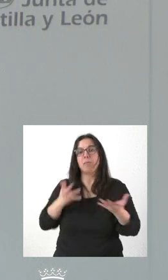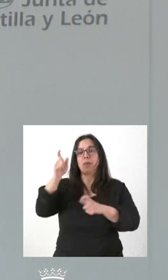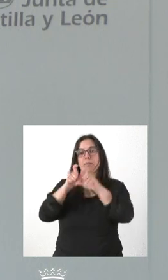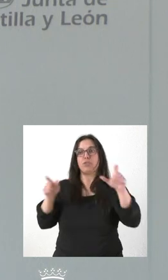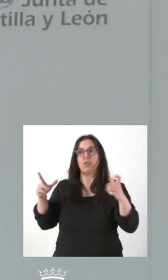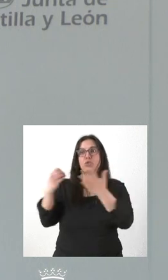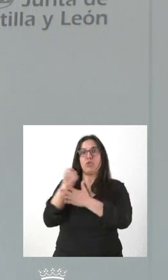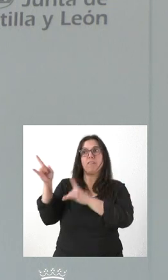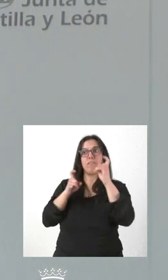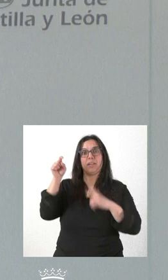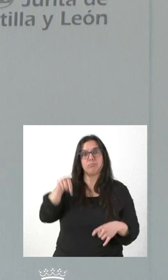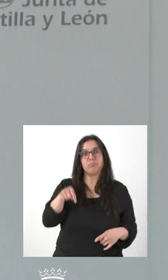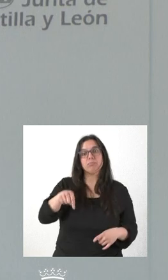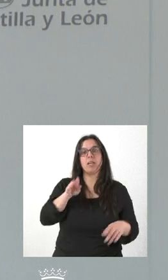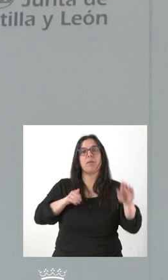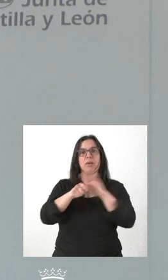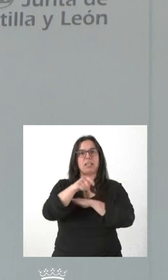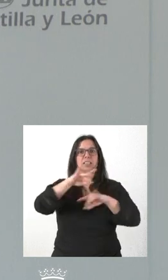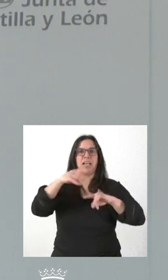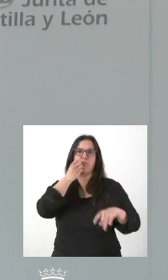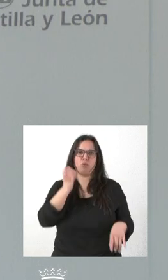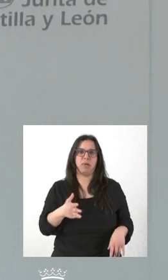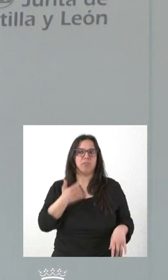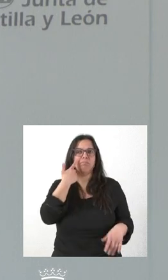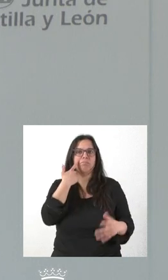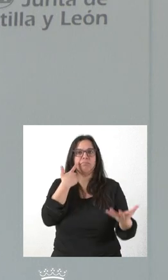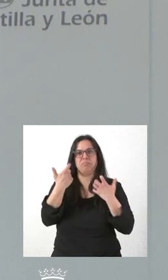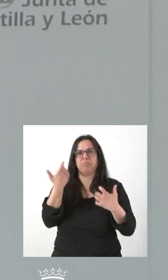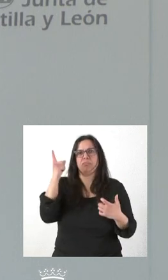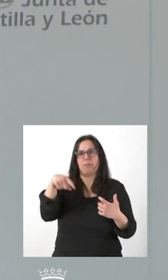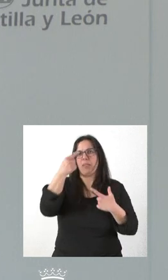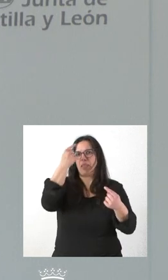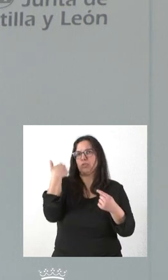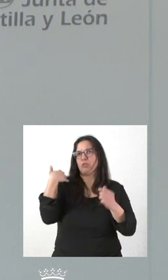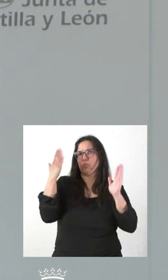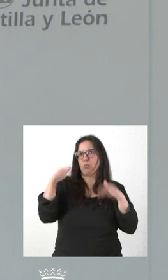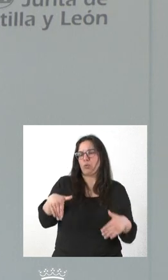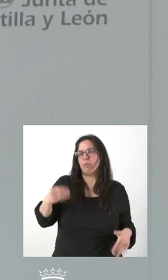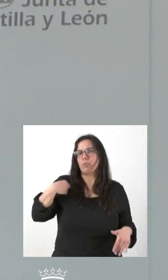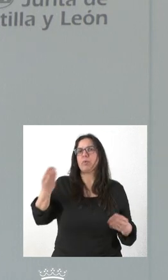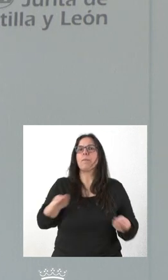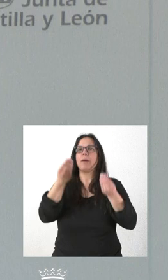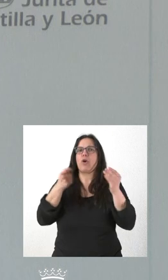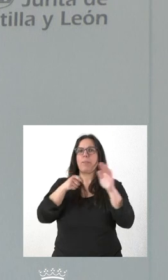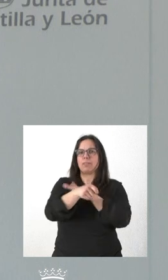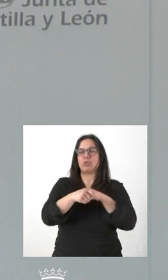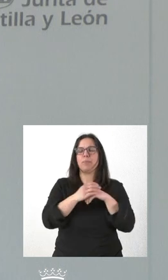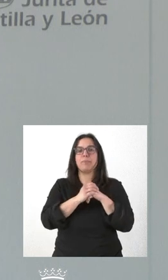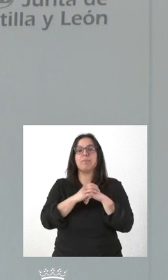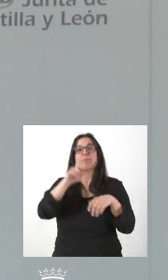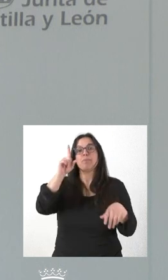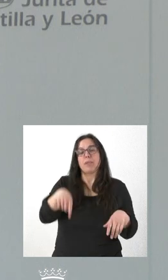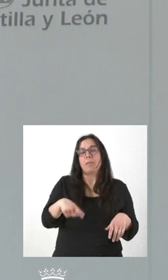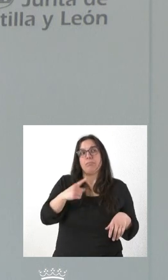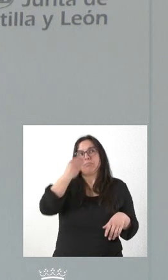a que inviertan en Castilla y León. una buena tierra para invertir. Así se está viendo también en los últimos datos de mejora de inversiones. Pero también